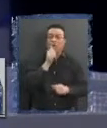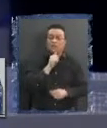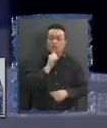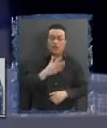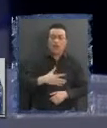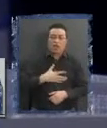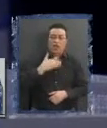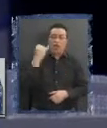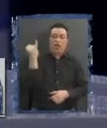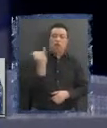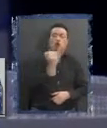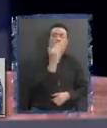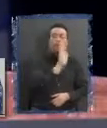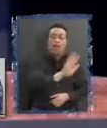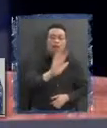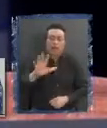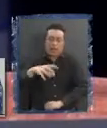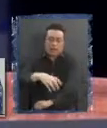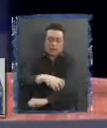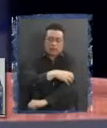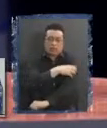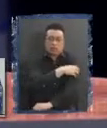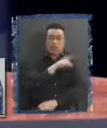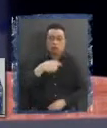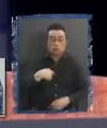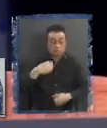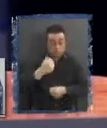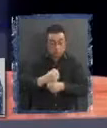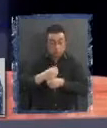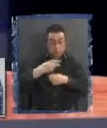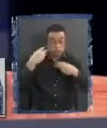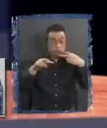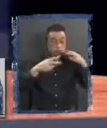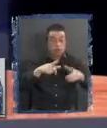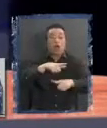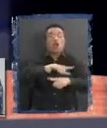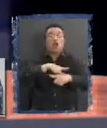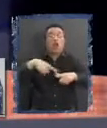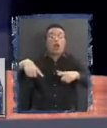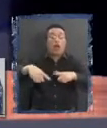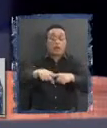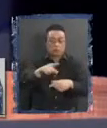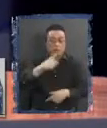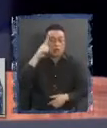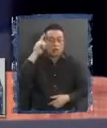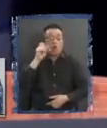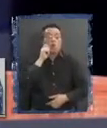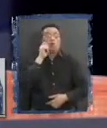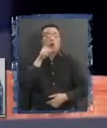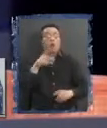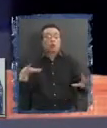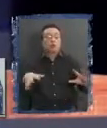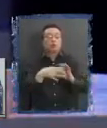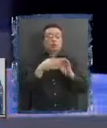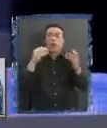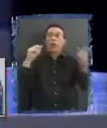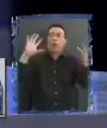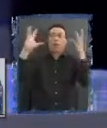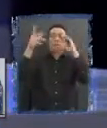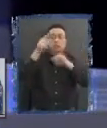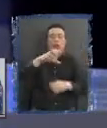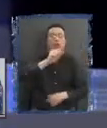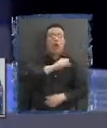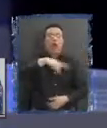en las regiones, para decir, por ejemplo, la vocación productiva de los lagos, para decir cuál va a ser la relación con el medio ambiente en la región de Atacama.